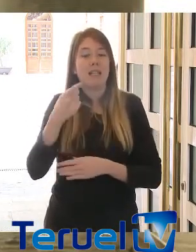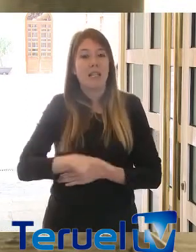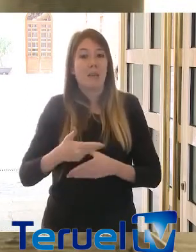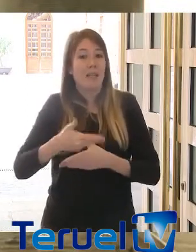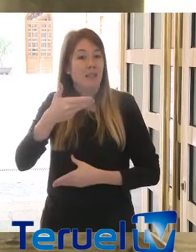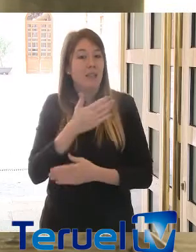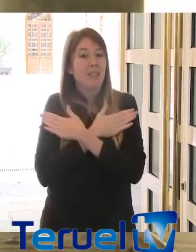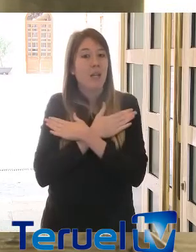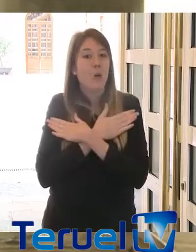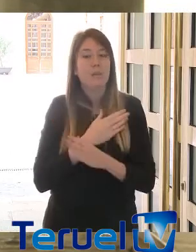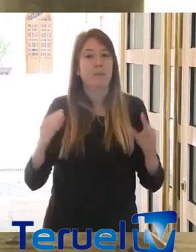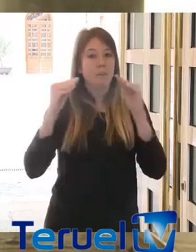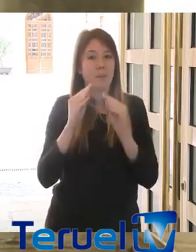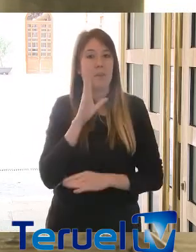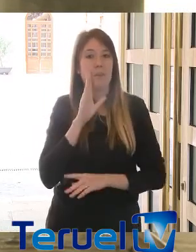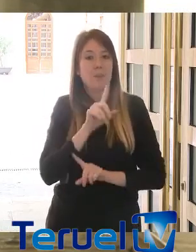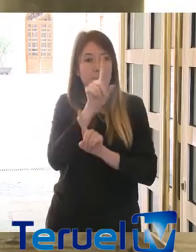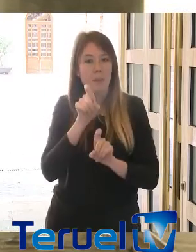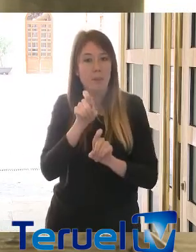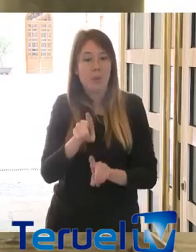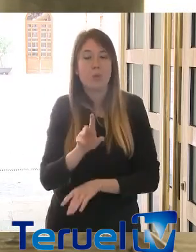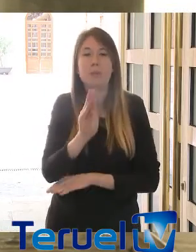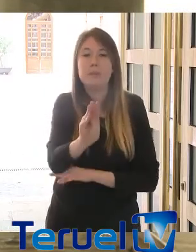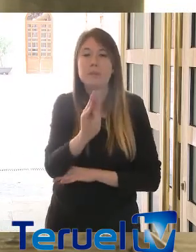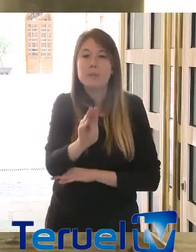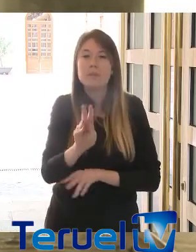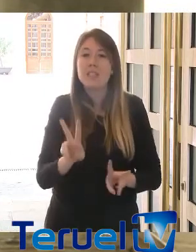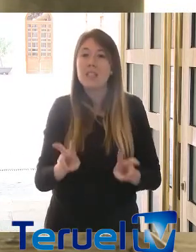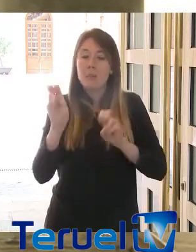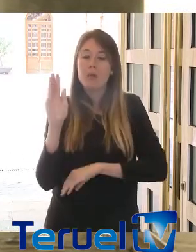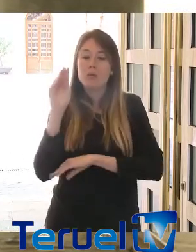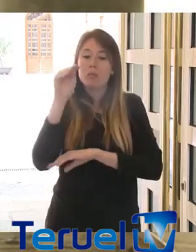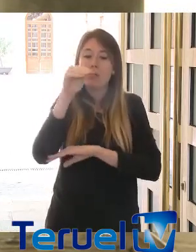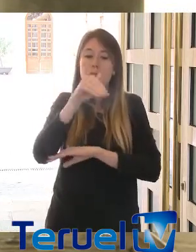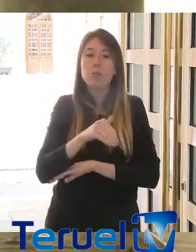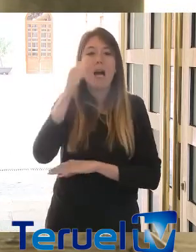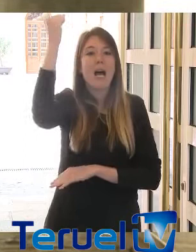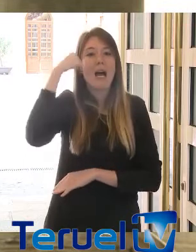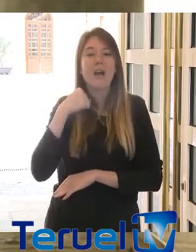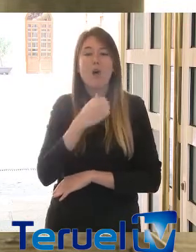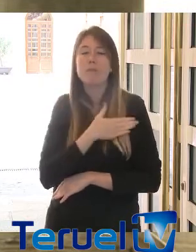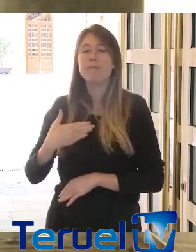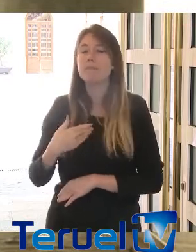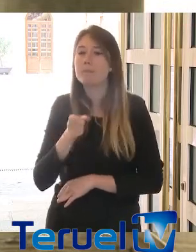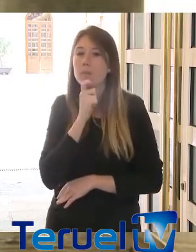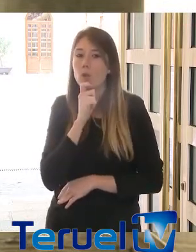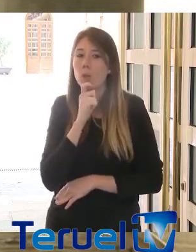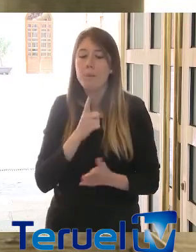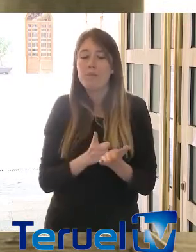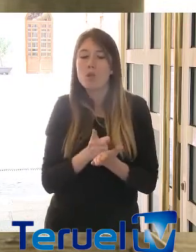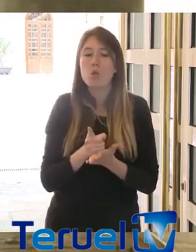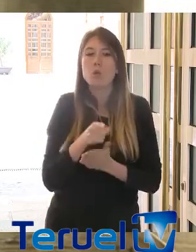pregunta que cómo desearía que fuera la desescalada en Aragón y cuál sería su hoja de ruta si de usted dependiera.